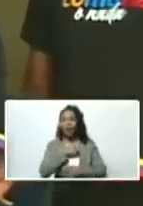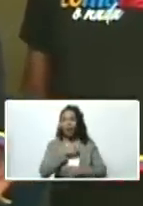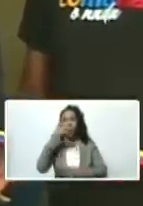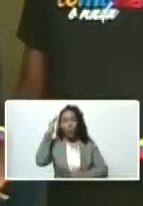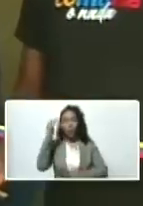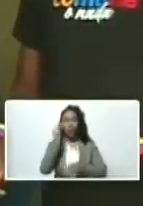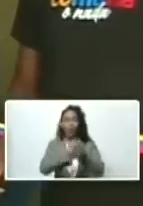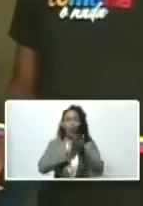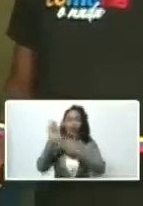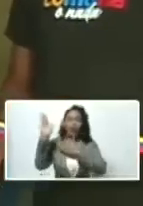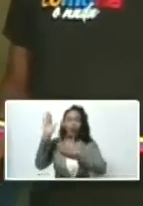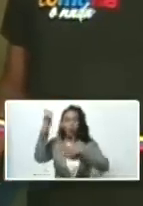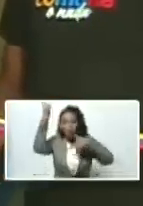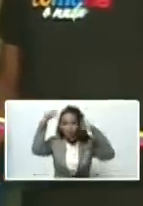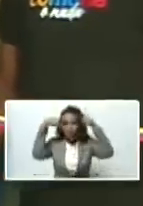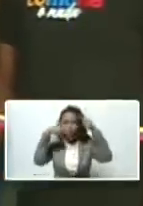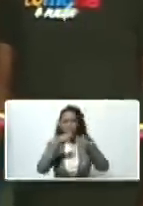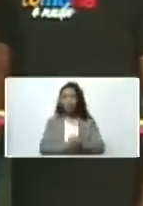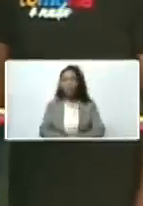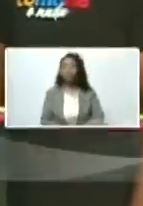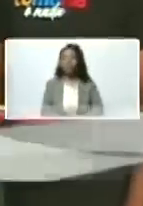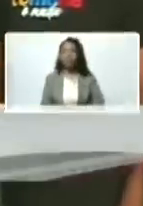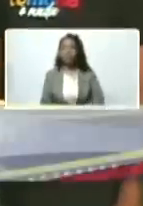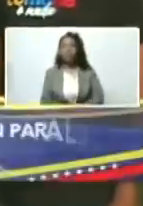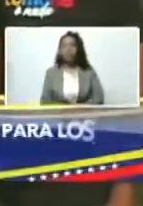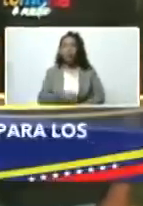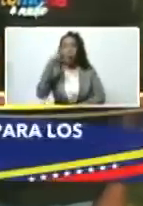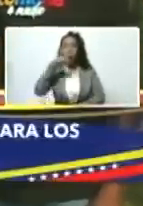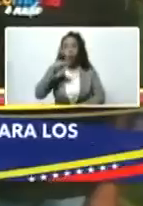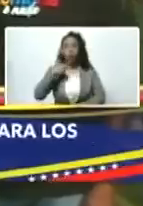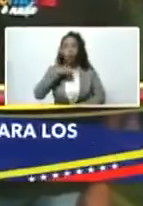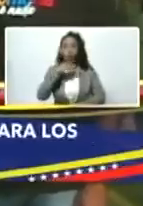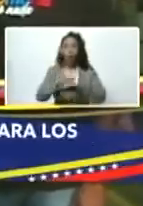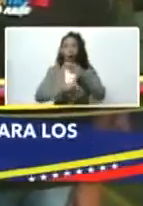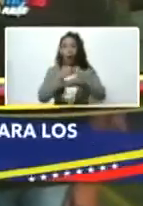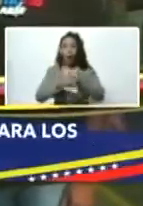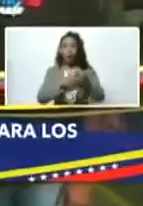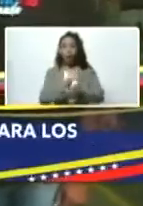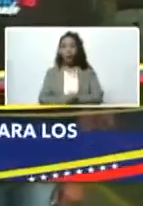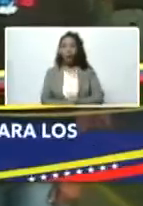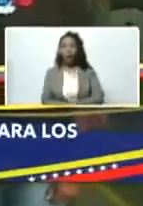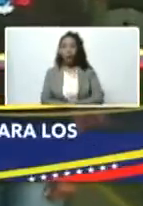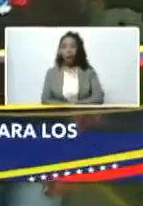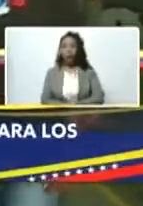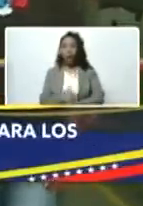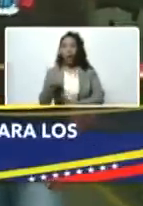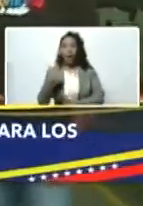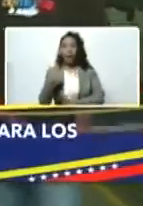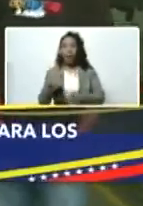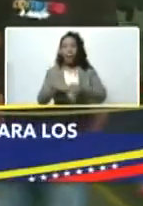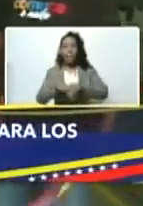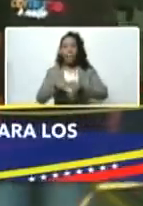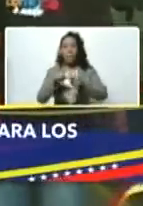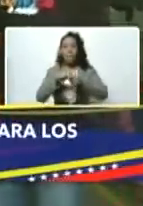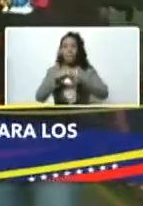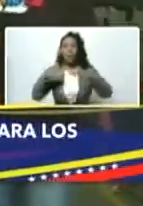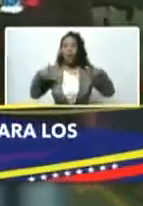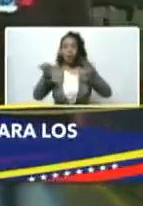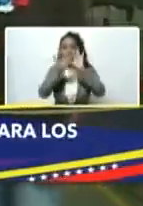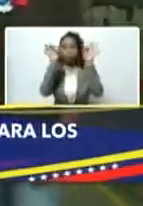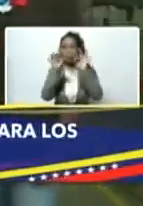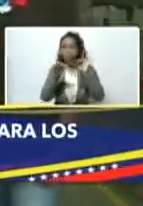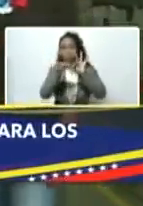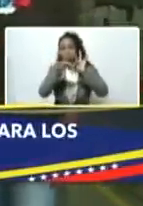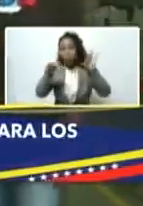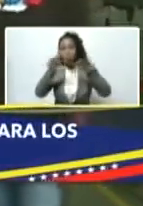eterno Hugo Rafael Chávez frías hoy vamos a dar bueno con este rompimiento de cinta acompañándome